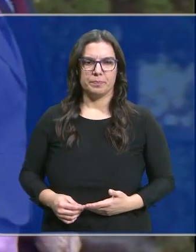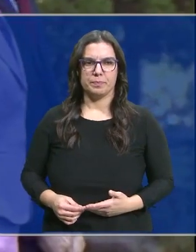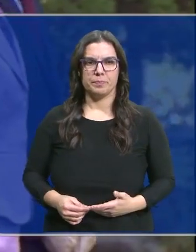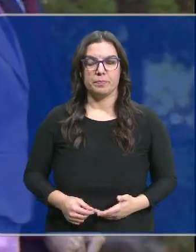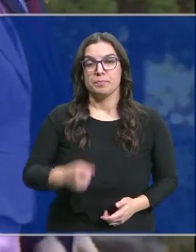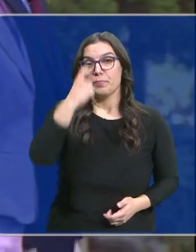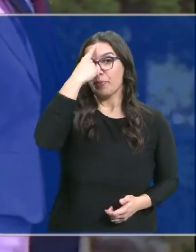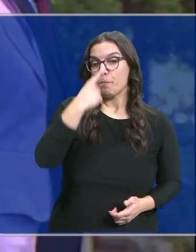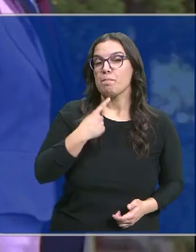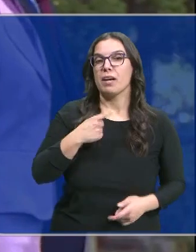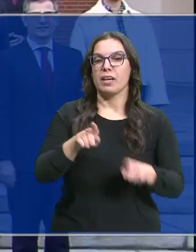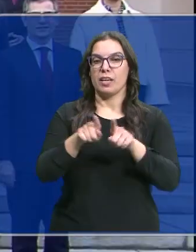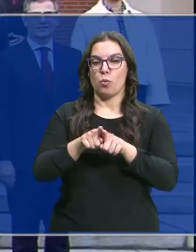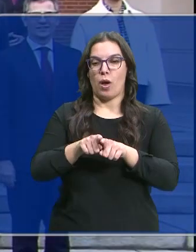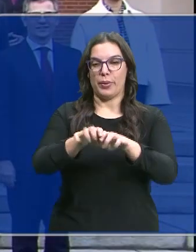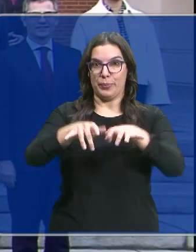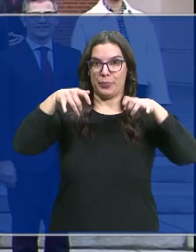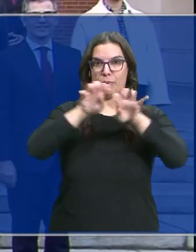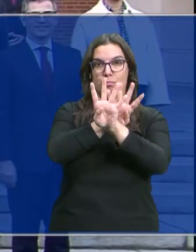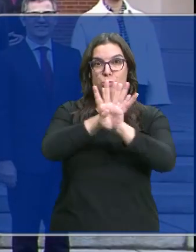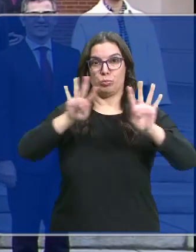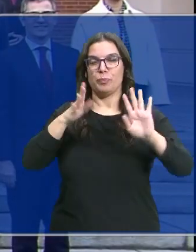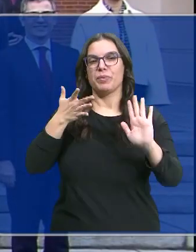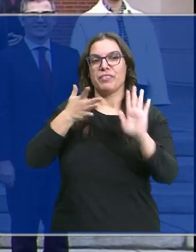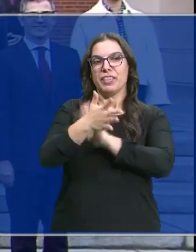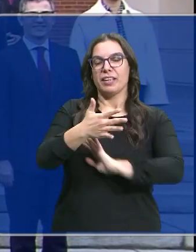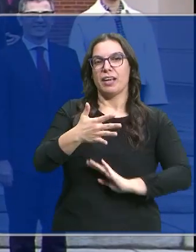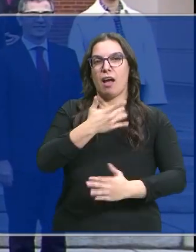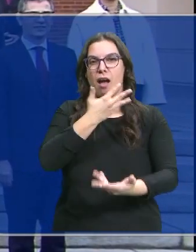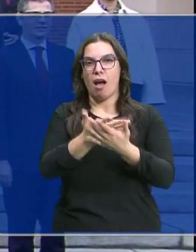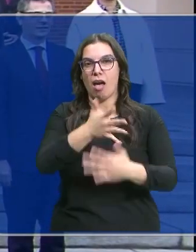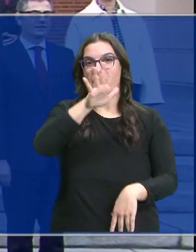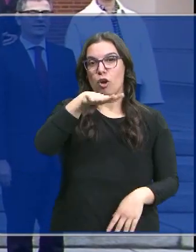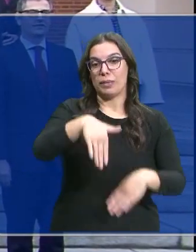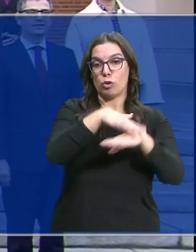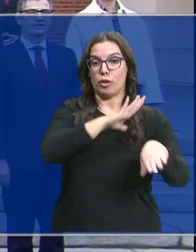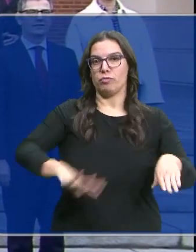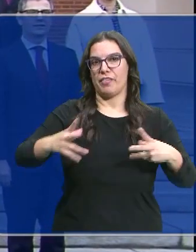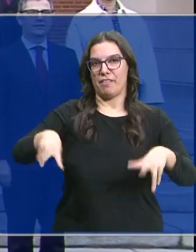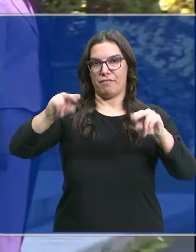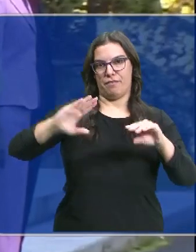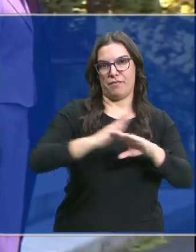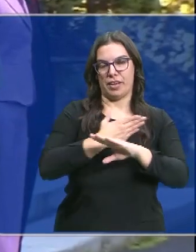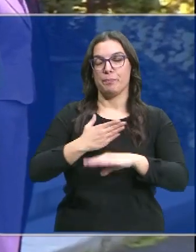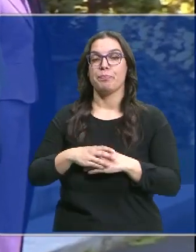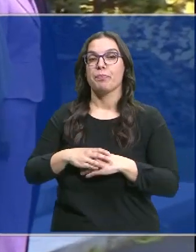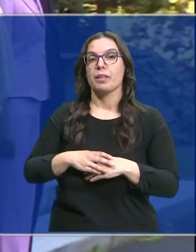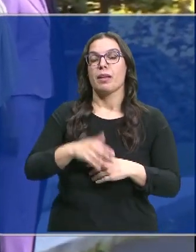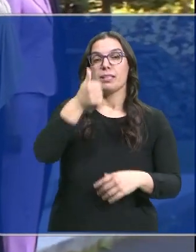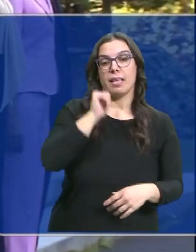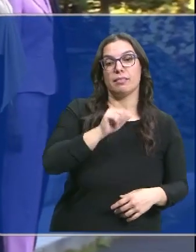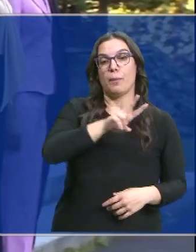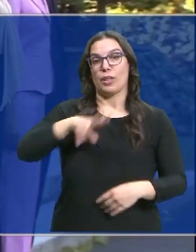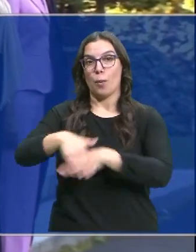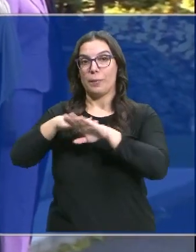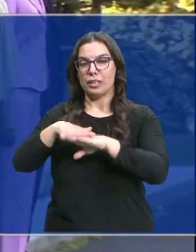La imagen en formación en cuatro escalones indica el final de casi cinco meses de interinidad del gobierno de España. Pedro Sánchez y los 22